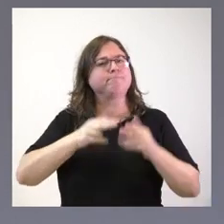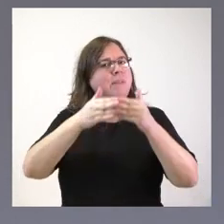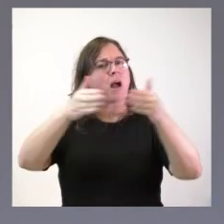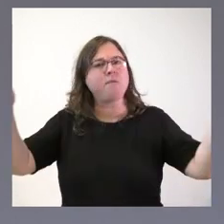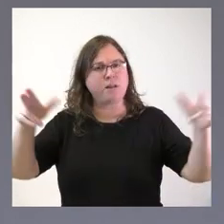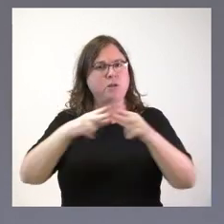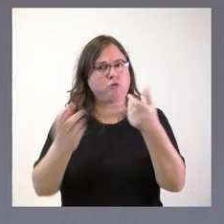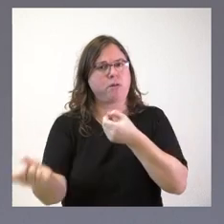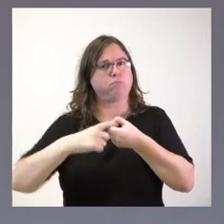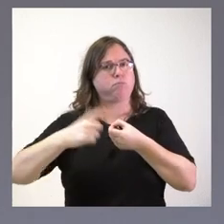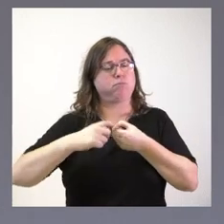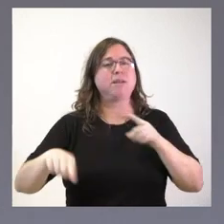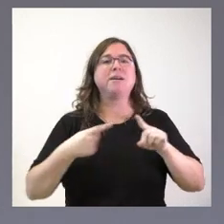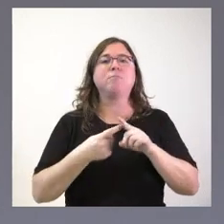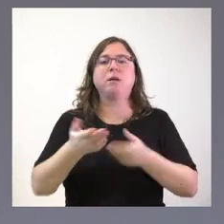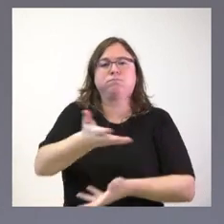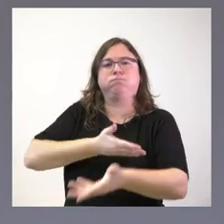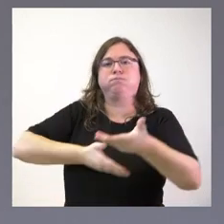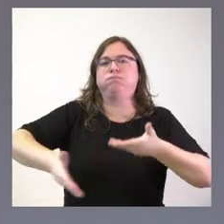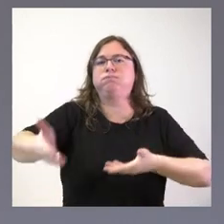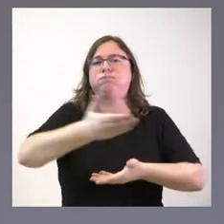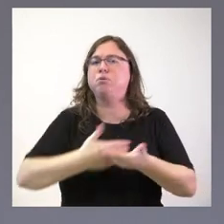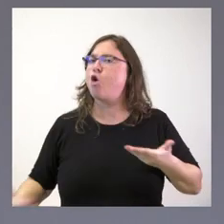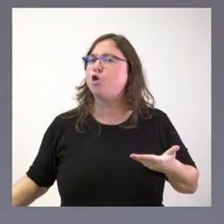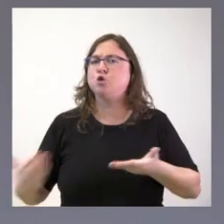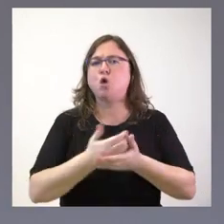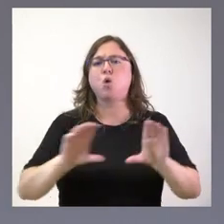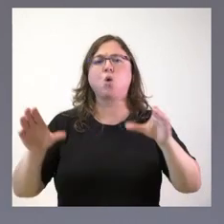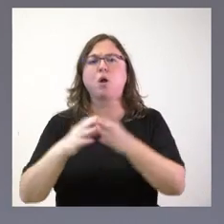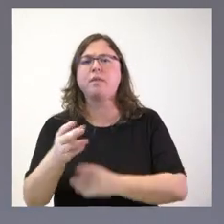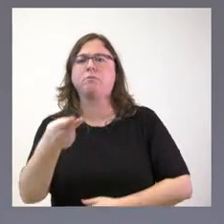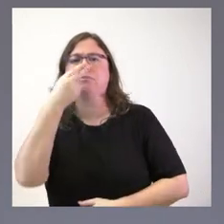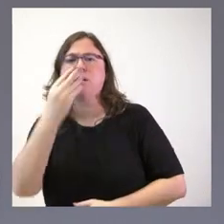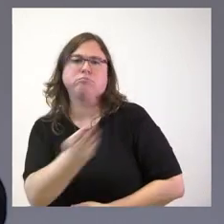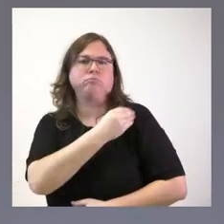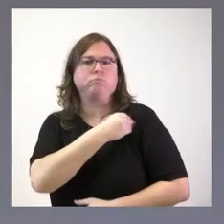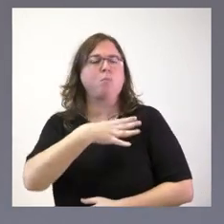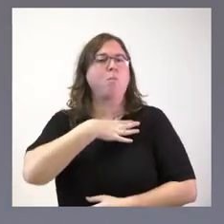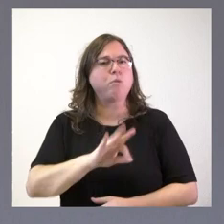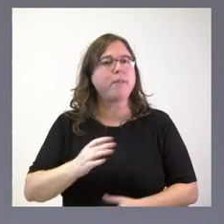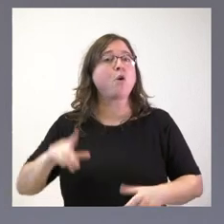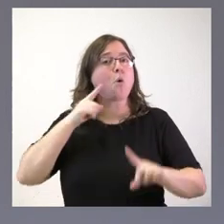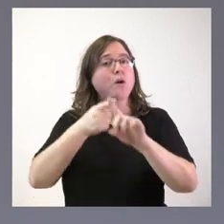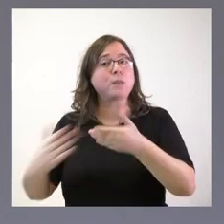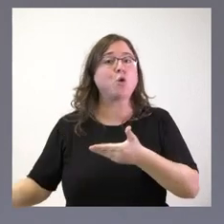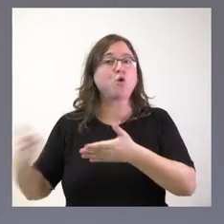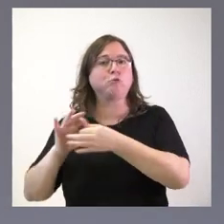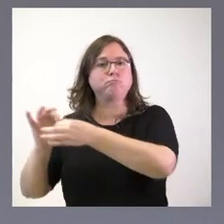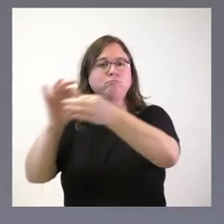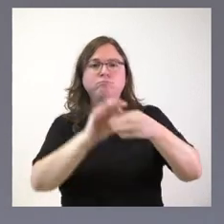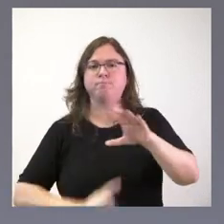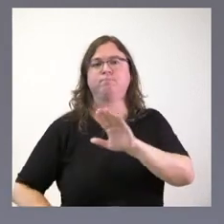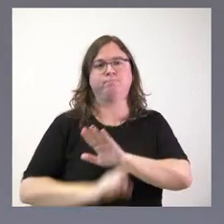sociedad y que haya una proactividad por parte de todos los colectivos con interés en esta materia para que podamos entre todos avanzar. Y también